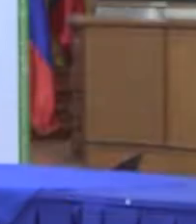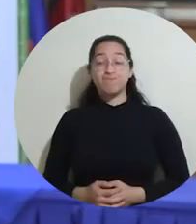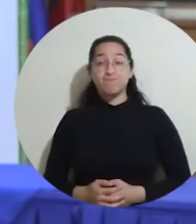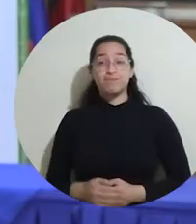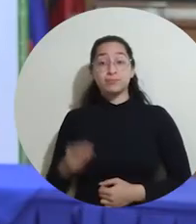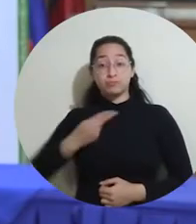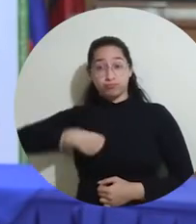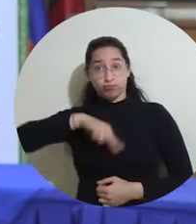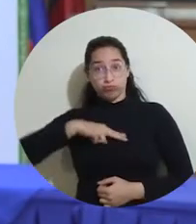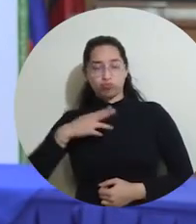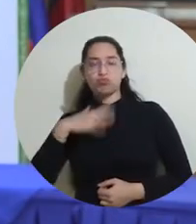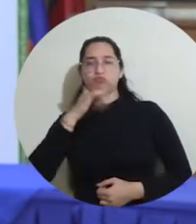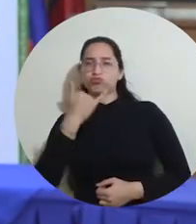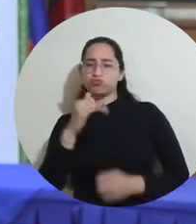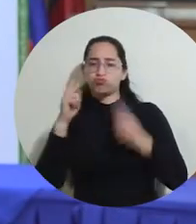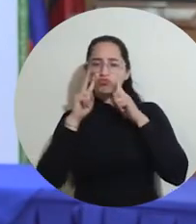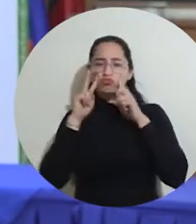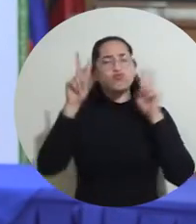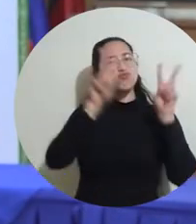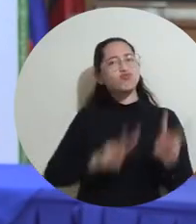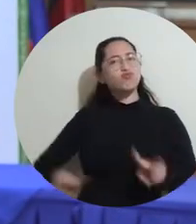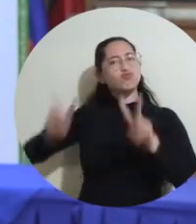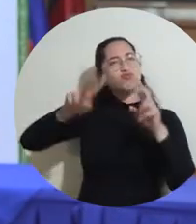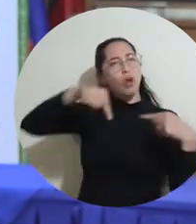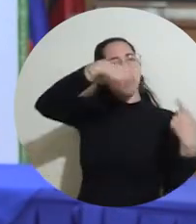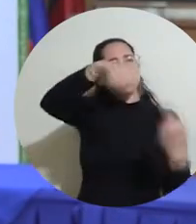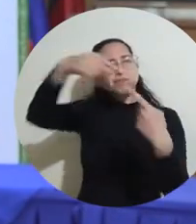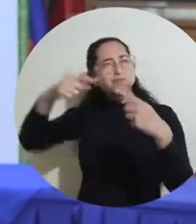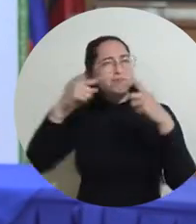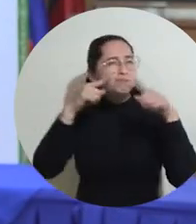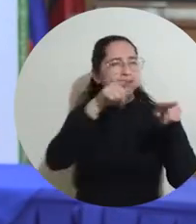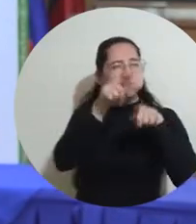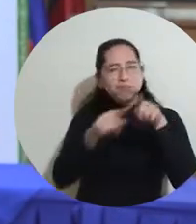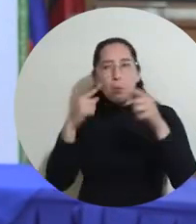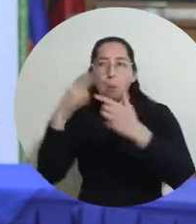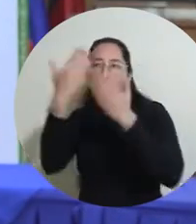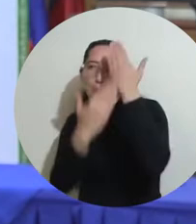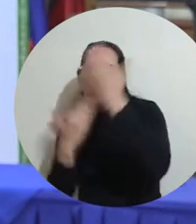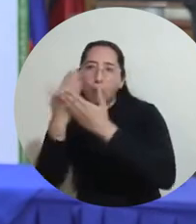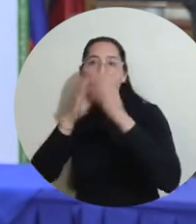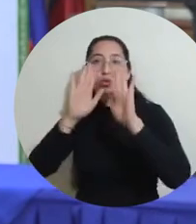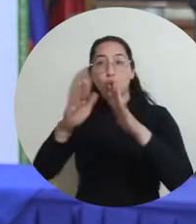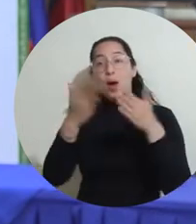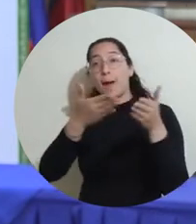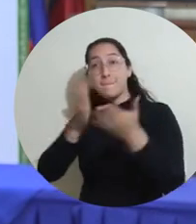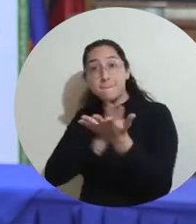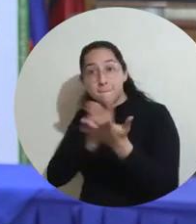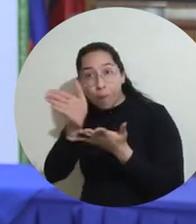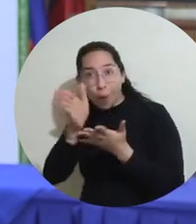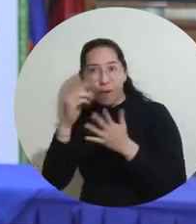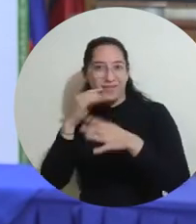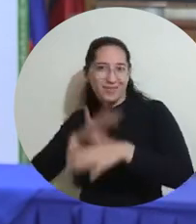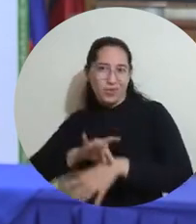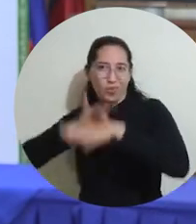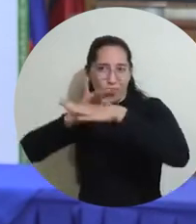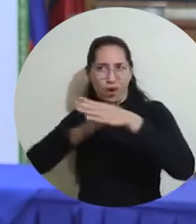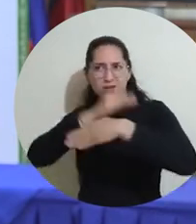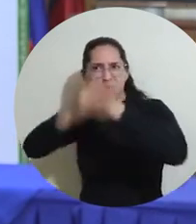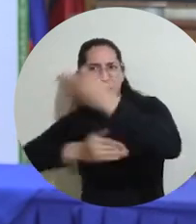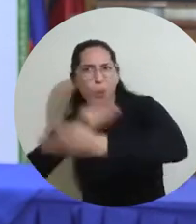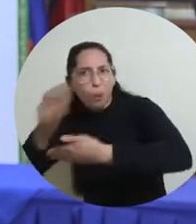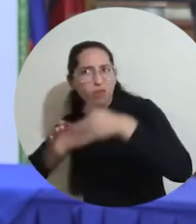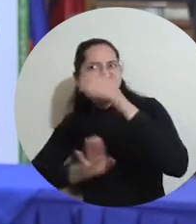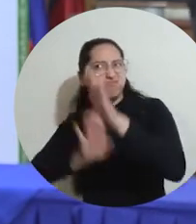Hemos hecho un recorrido de las posibilidades del programa, los avances que han tenido,